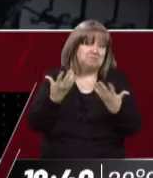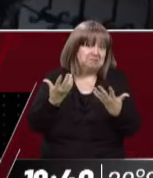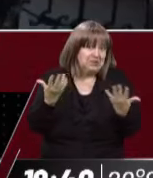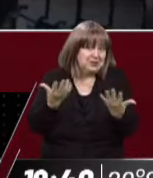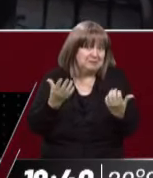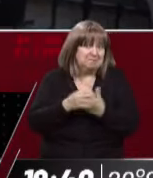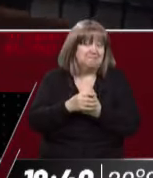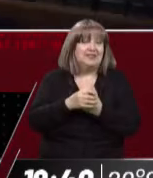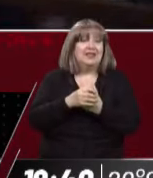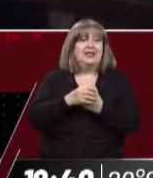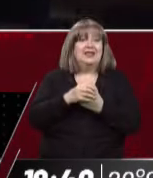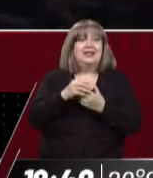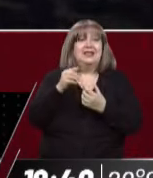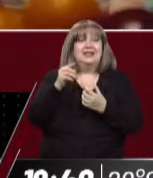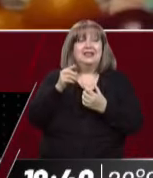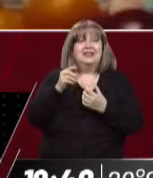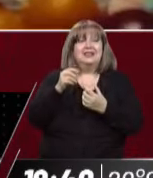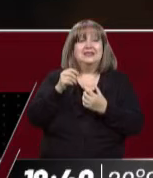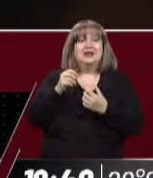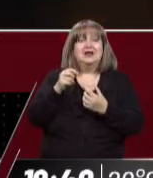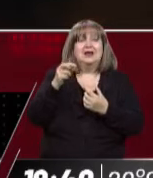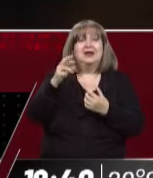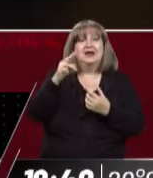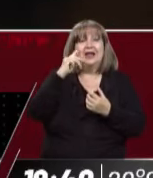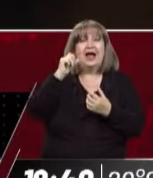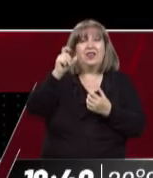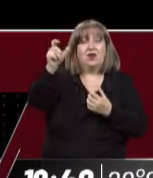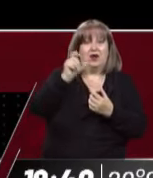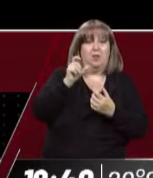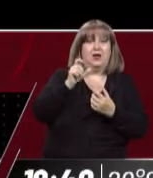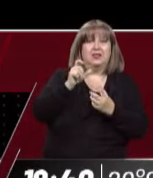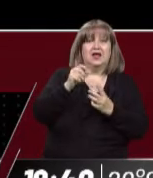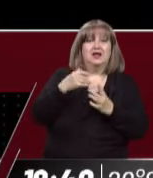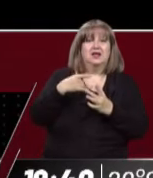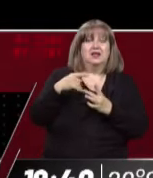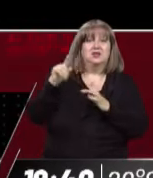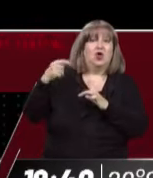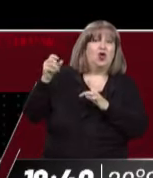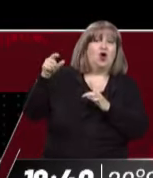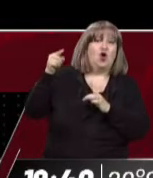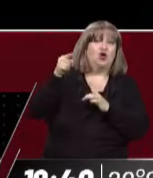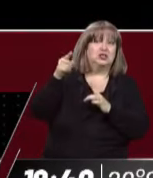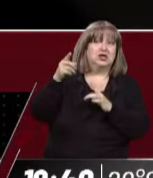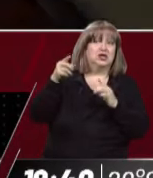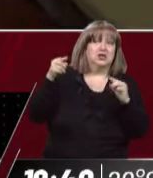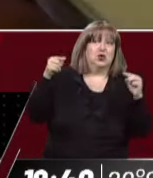que aprovechó esa respuesta para destilar un poco de odio, es que